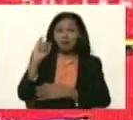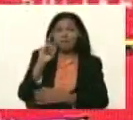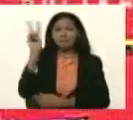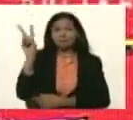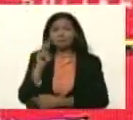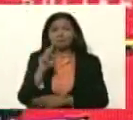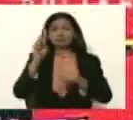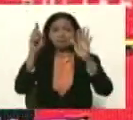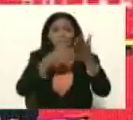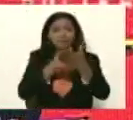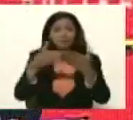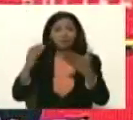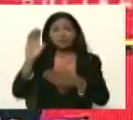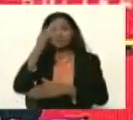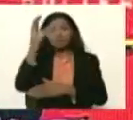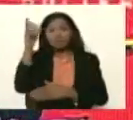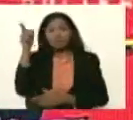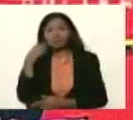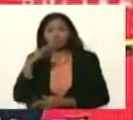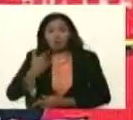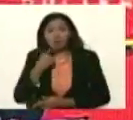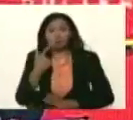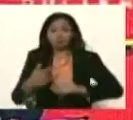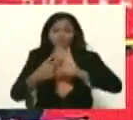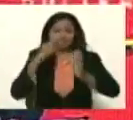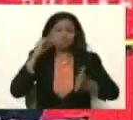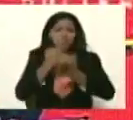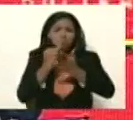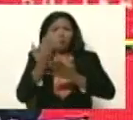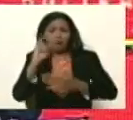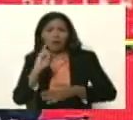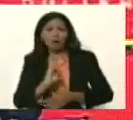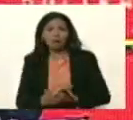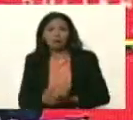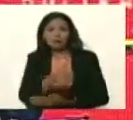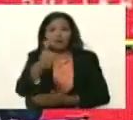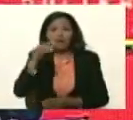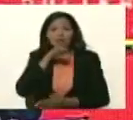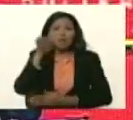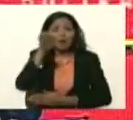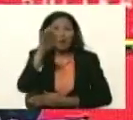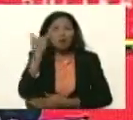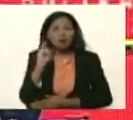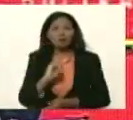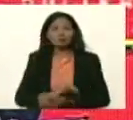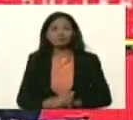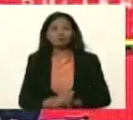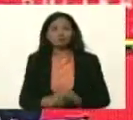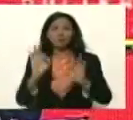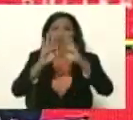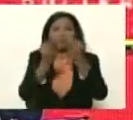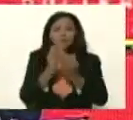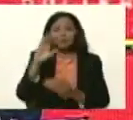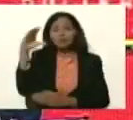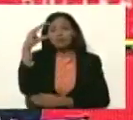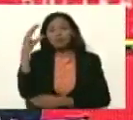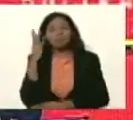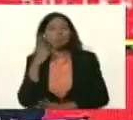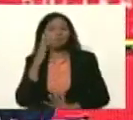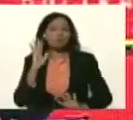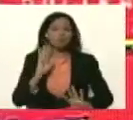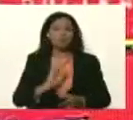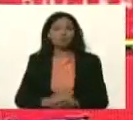6 millones de colombianos nosotros si podemos demostrarlo en cada barrio hay una familia colombiana por lo menos